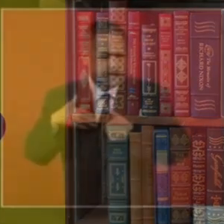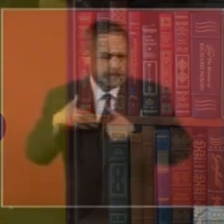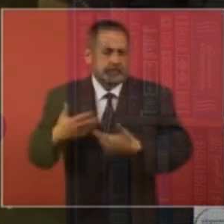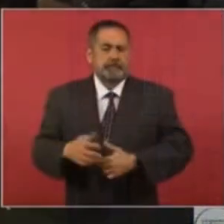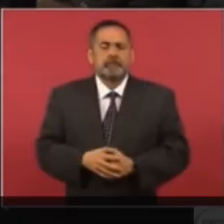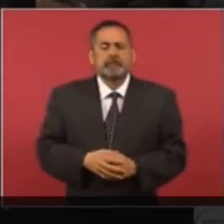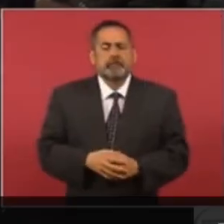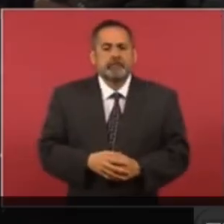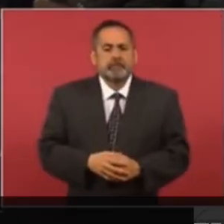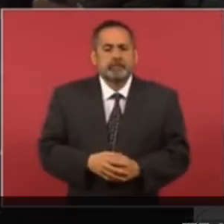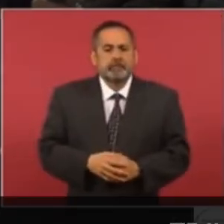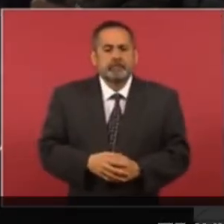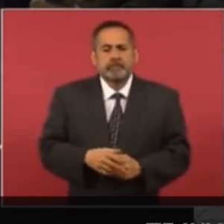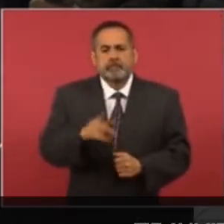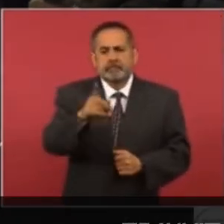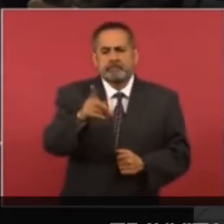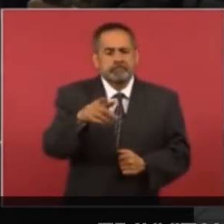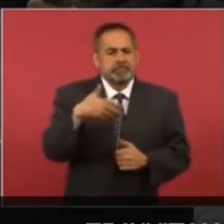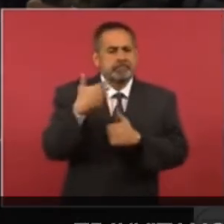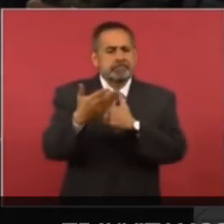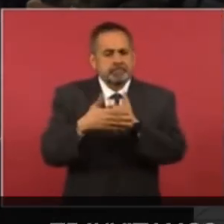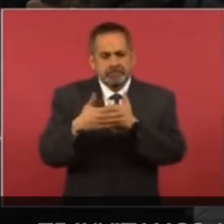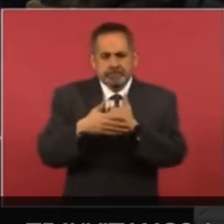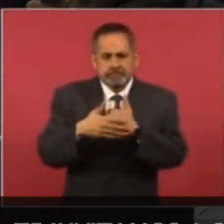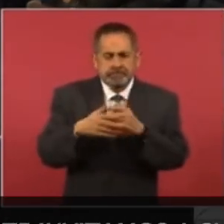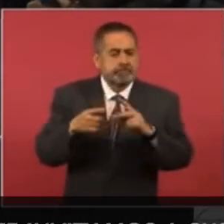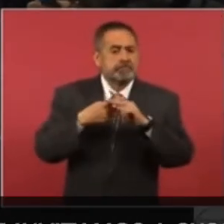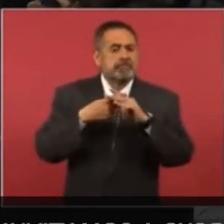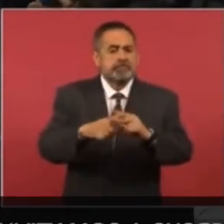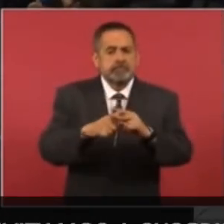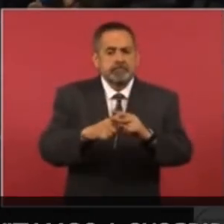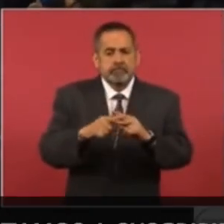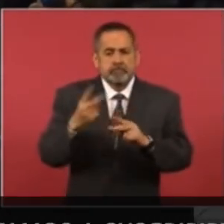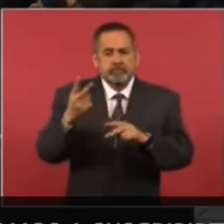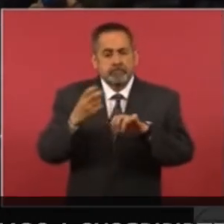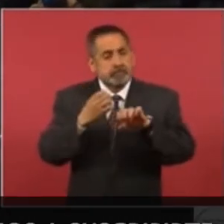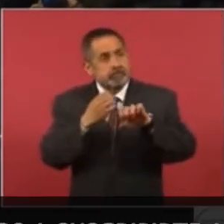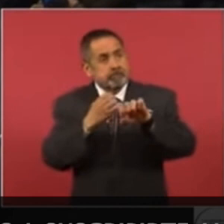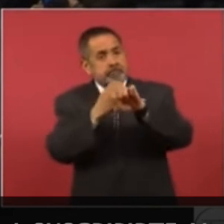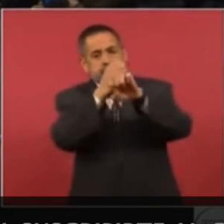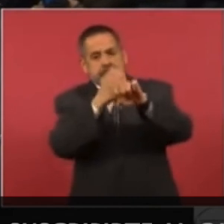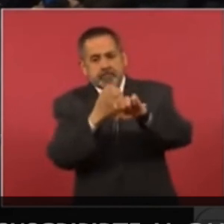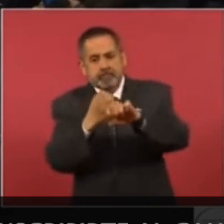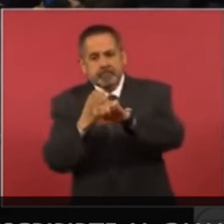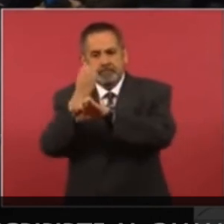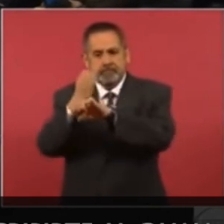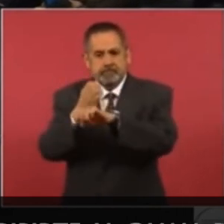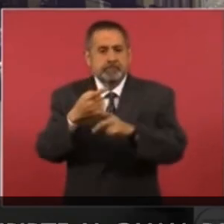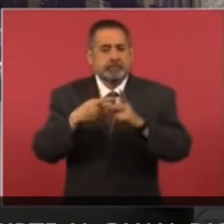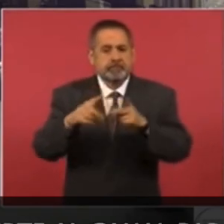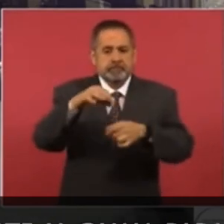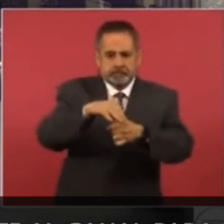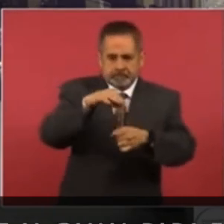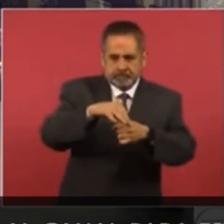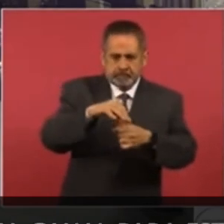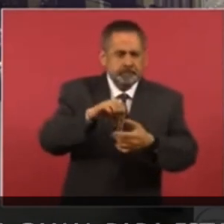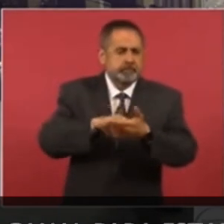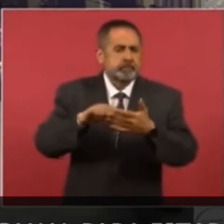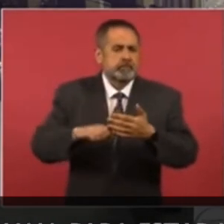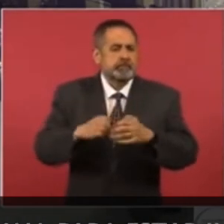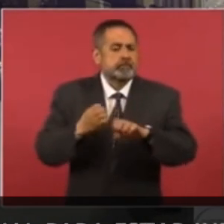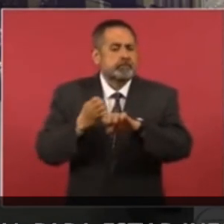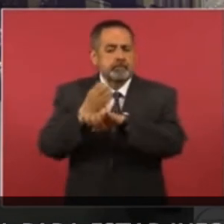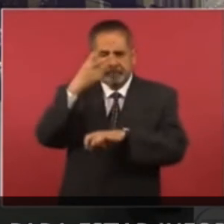Se va a abrir ya el proceso electoral en dos entidades federativas, una muy importante, el Estado de México, presidente.